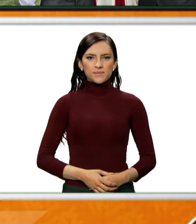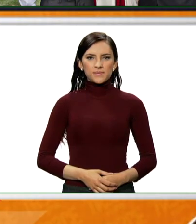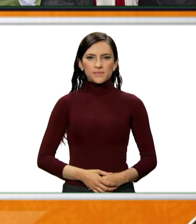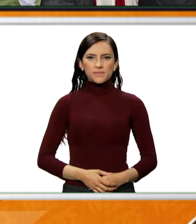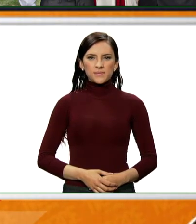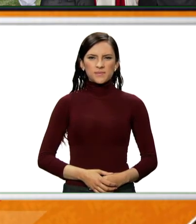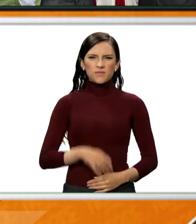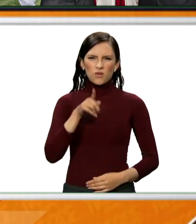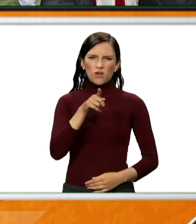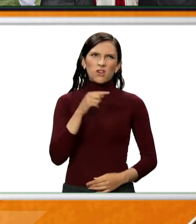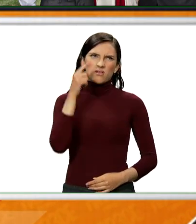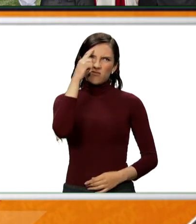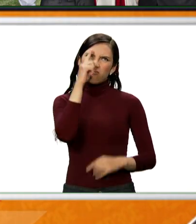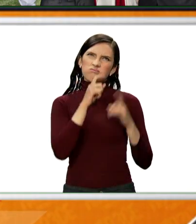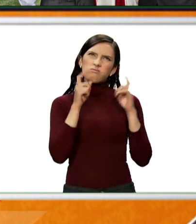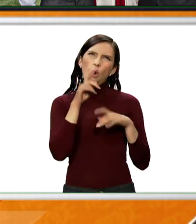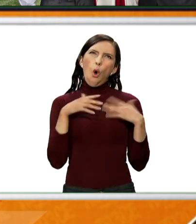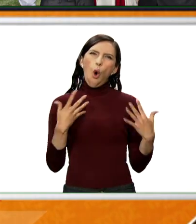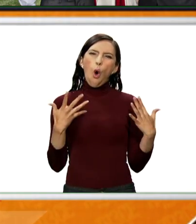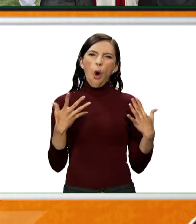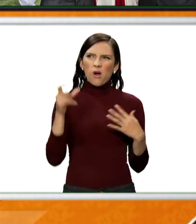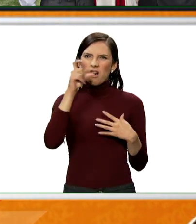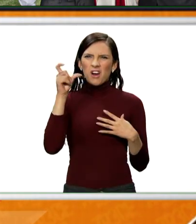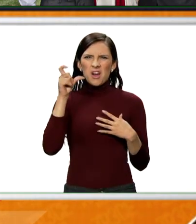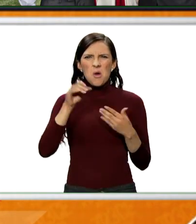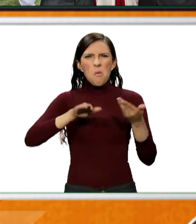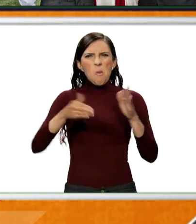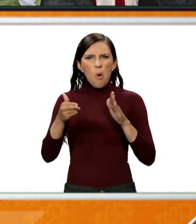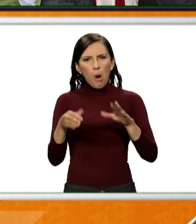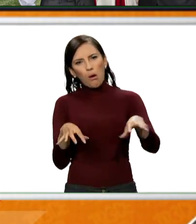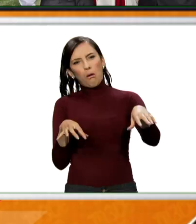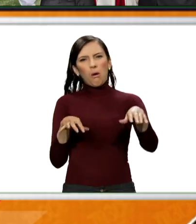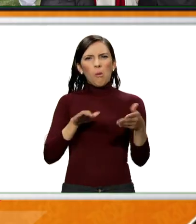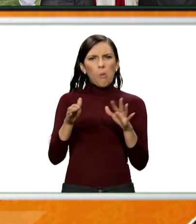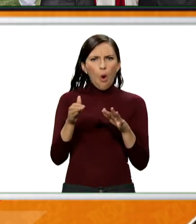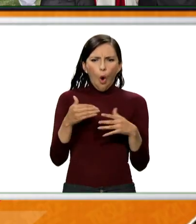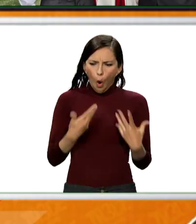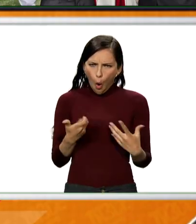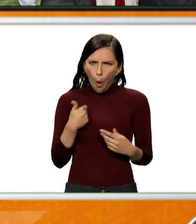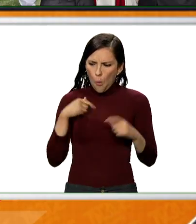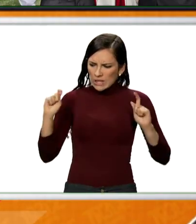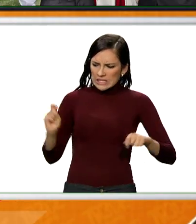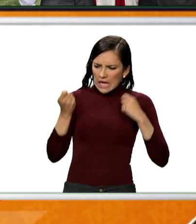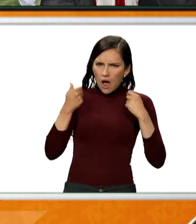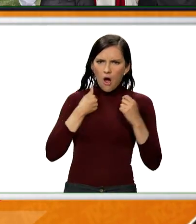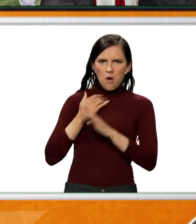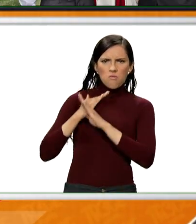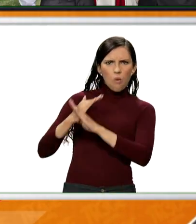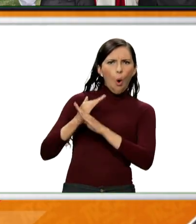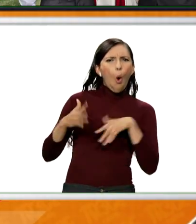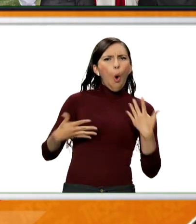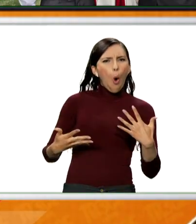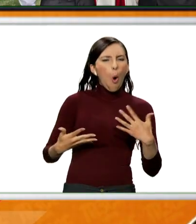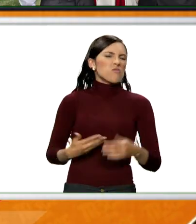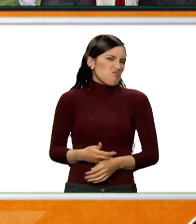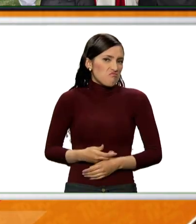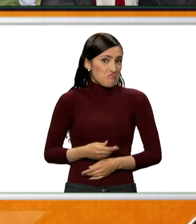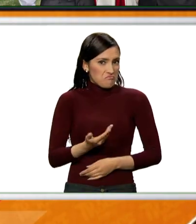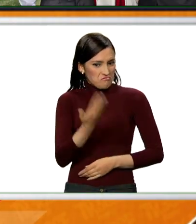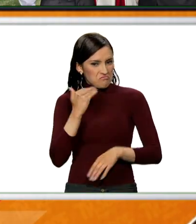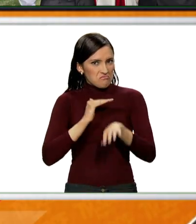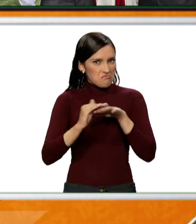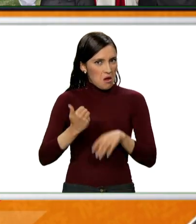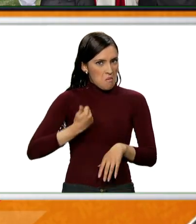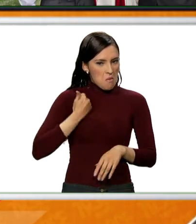¿Te has preguntado cómo sobrevivir en caso de un apocalipsis zombie? Demuestra que eres el mejor en la carrera zombie 5K